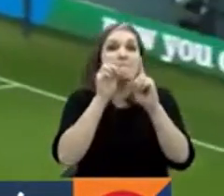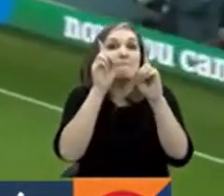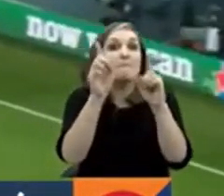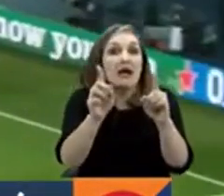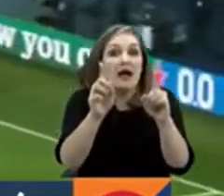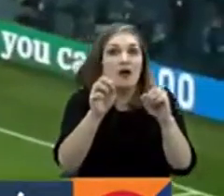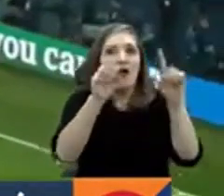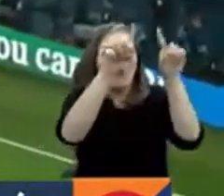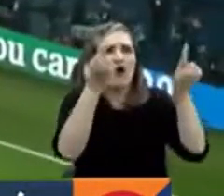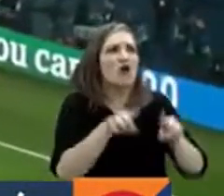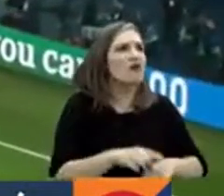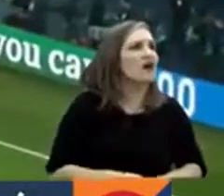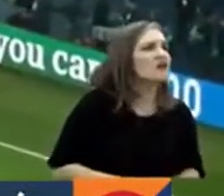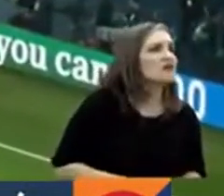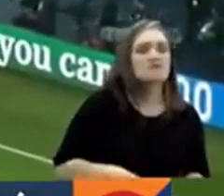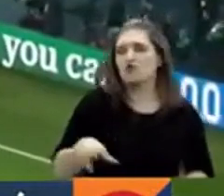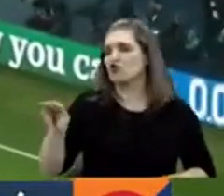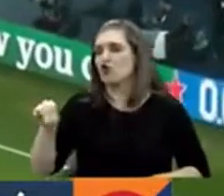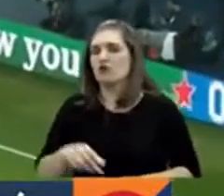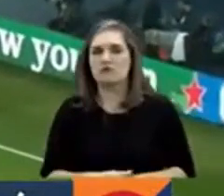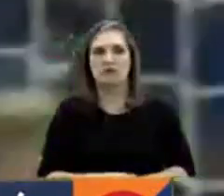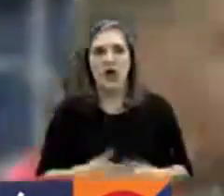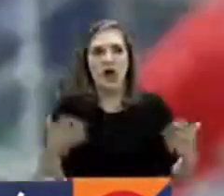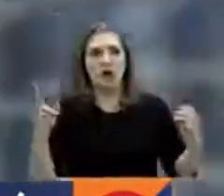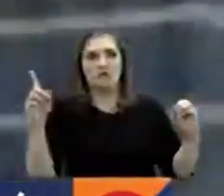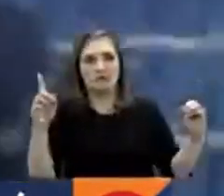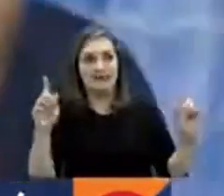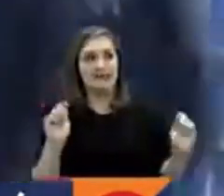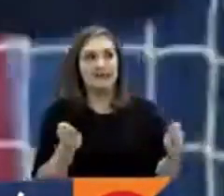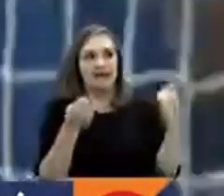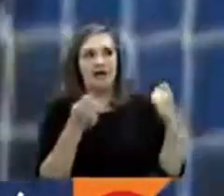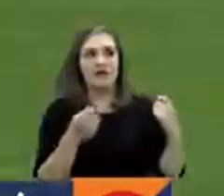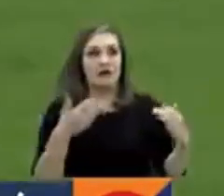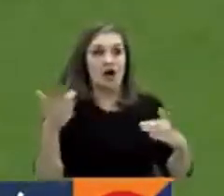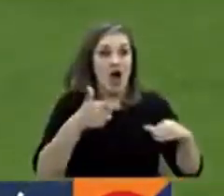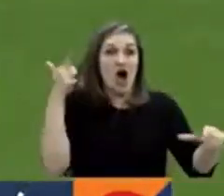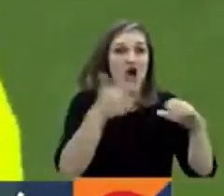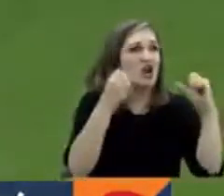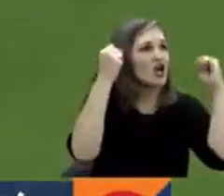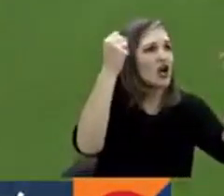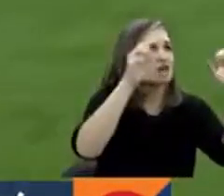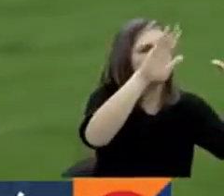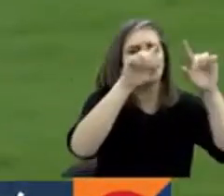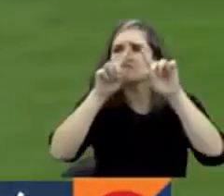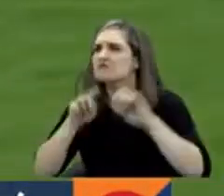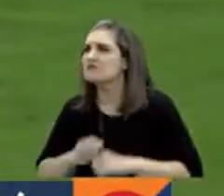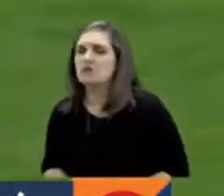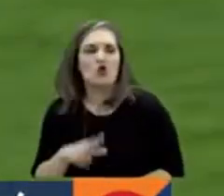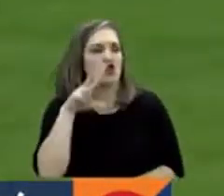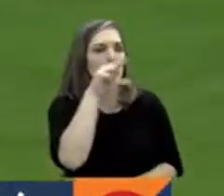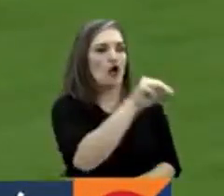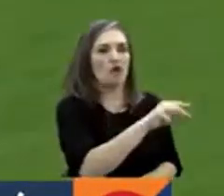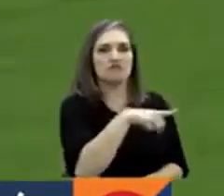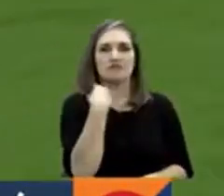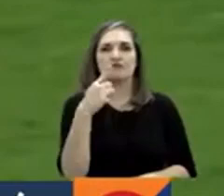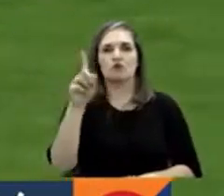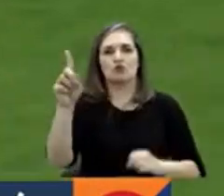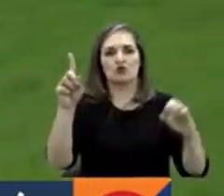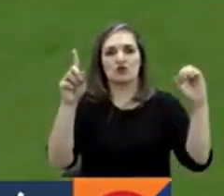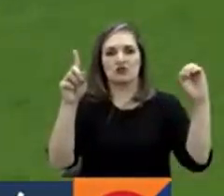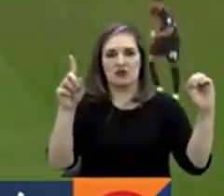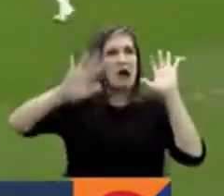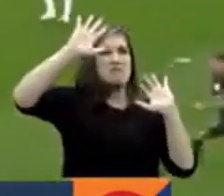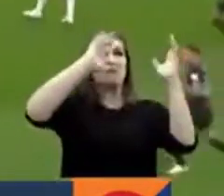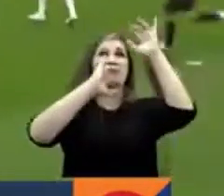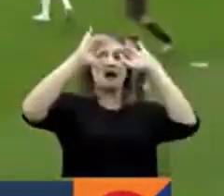no una, sino dos veces a los visitantes tras estos dos intentos de gol del Golden Boy. La vuelta se jugará el 8 de marzo